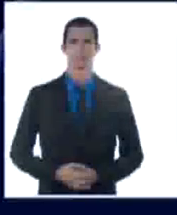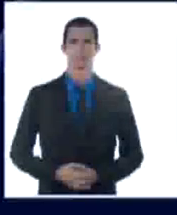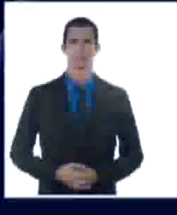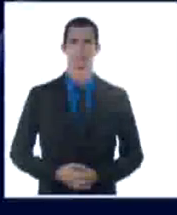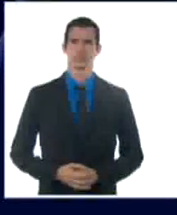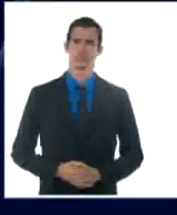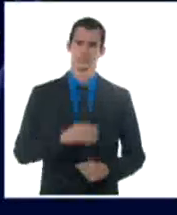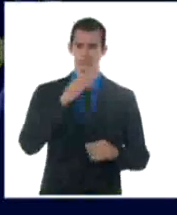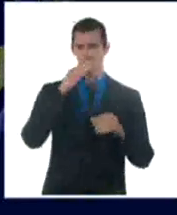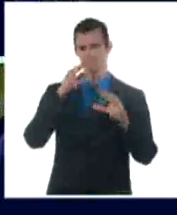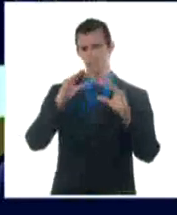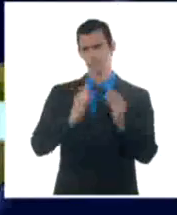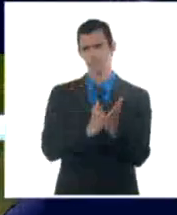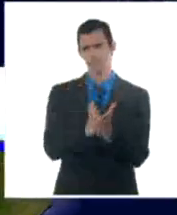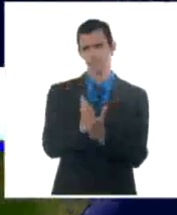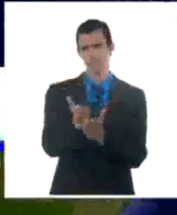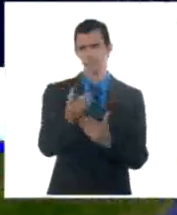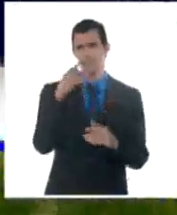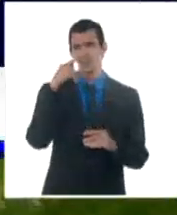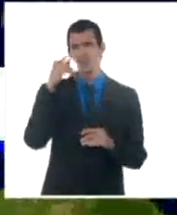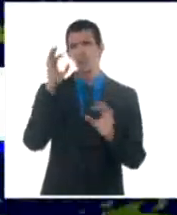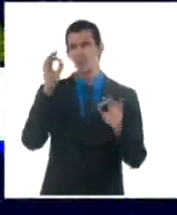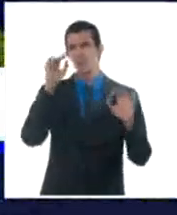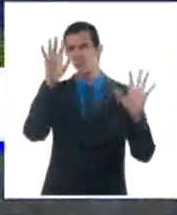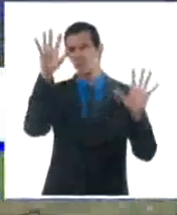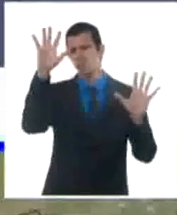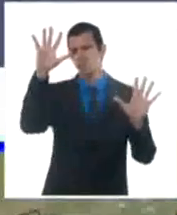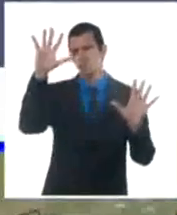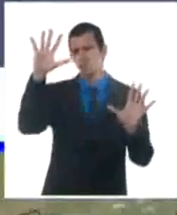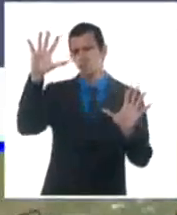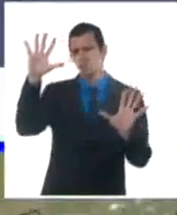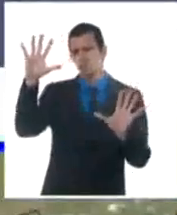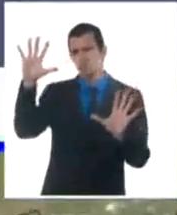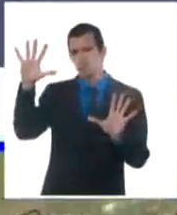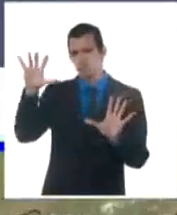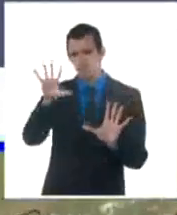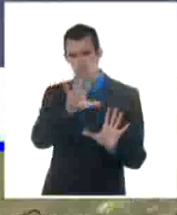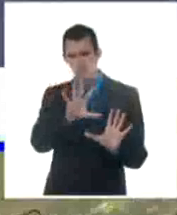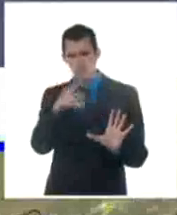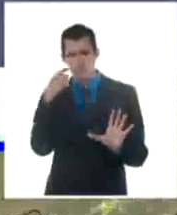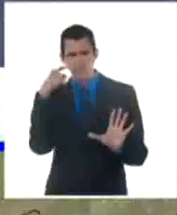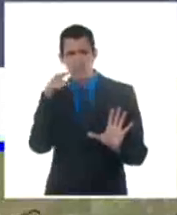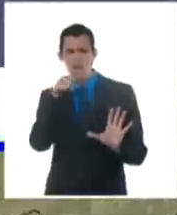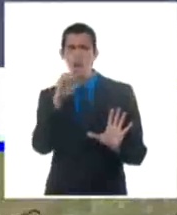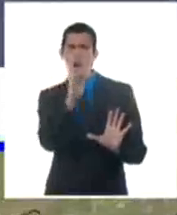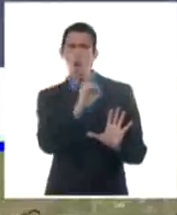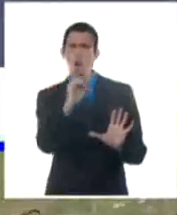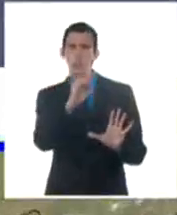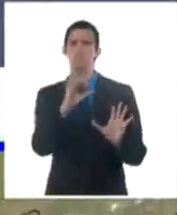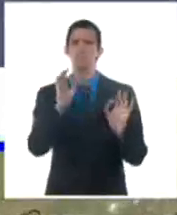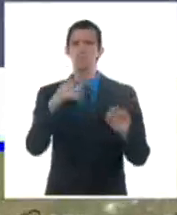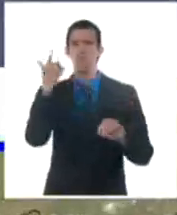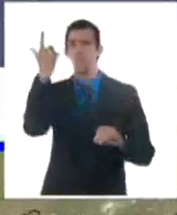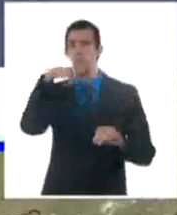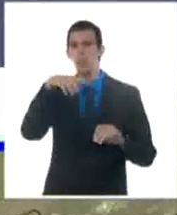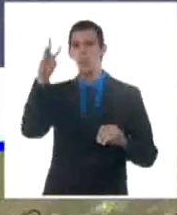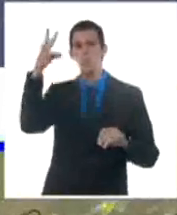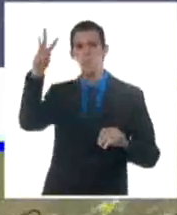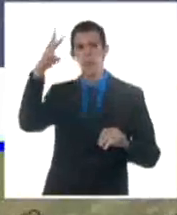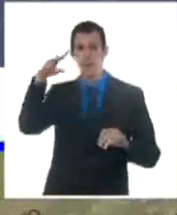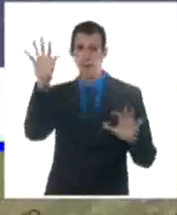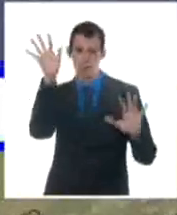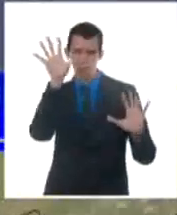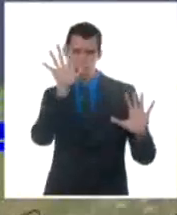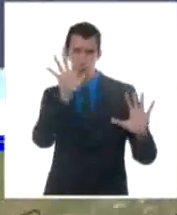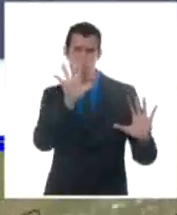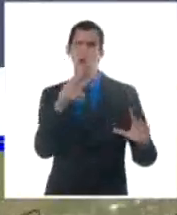Buenas noches, continúa con lento movimiento sobre la mitad oriental del país, la banda de nublados asociadas con el frente frío que llegó durante la jornada